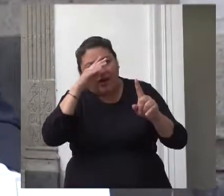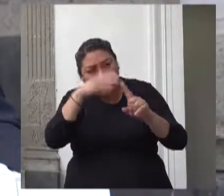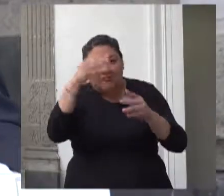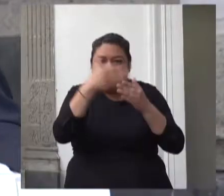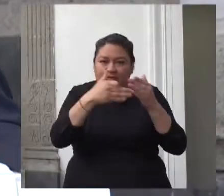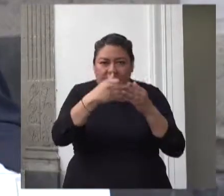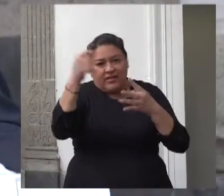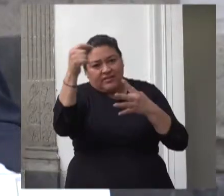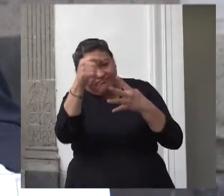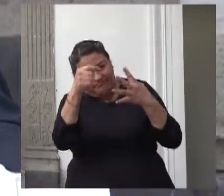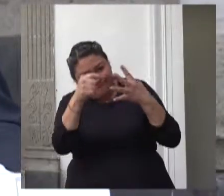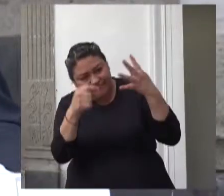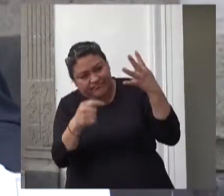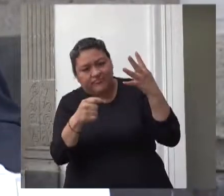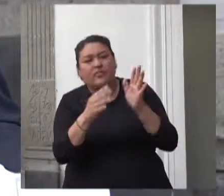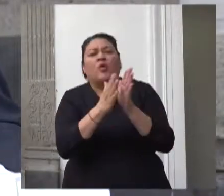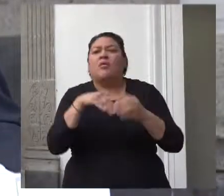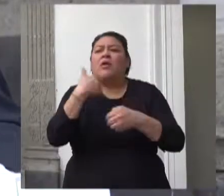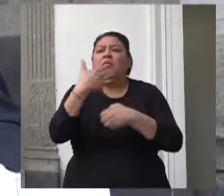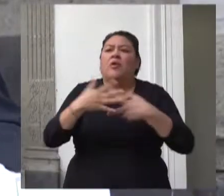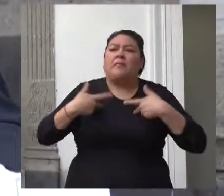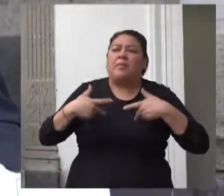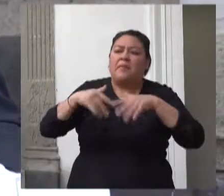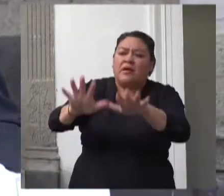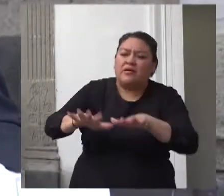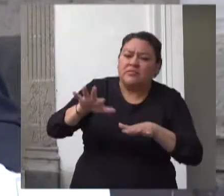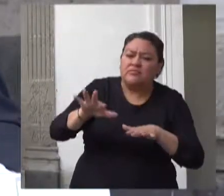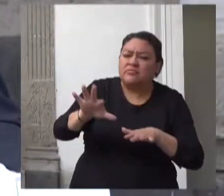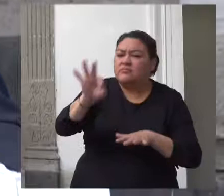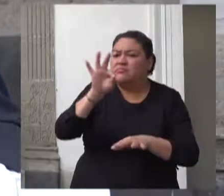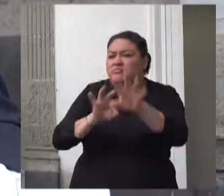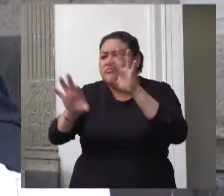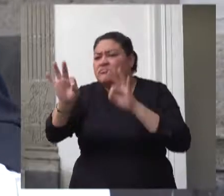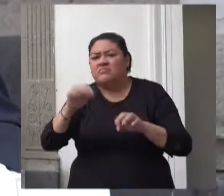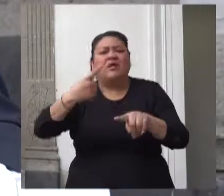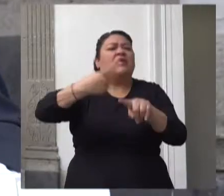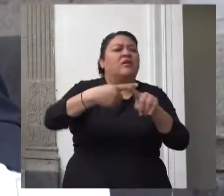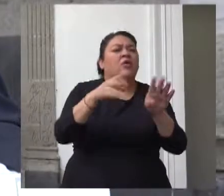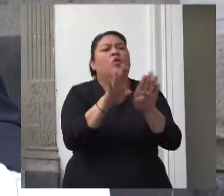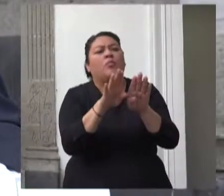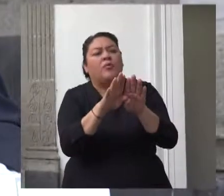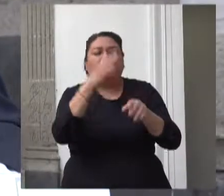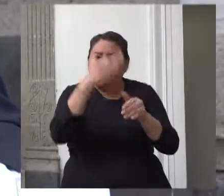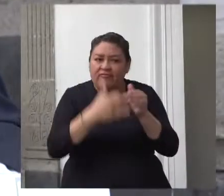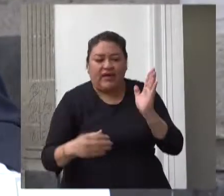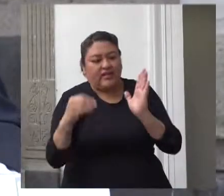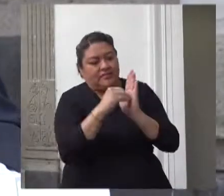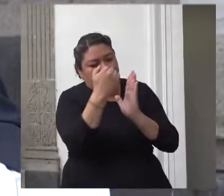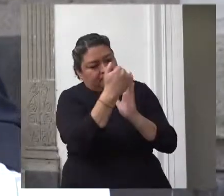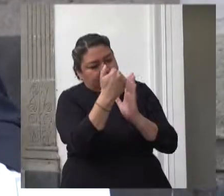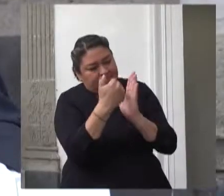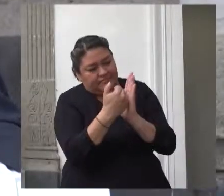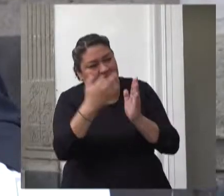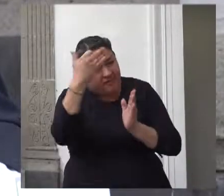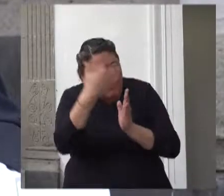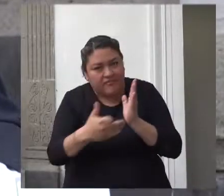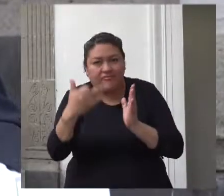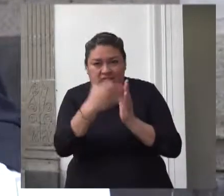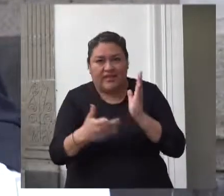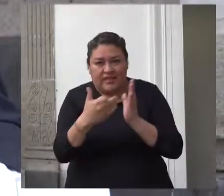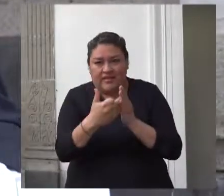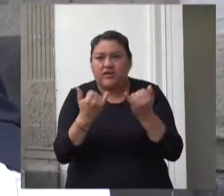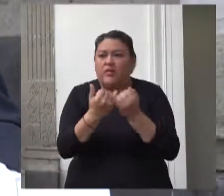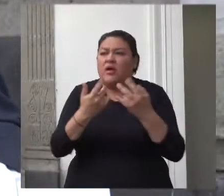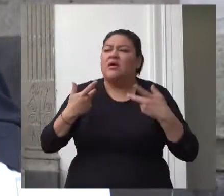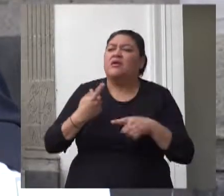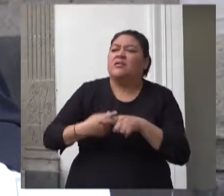el mecanismo para la selección o asignación de las personas que podrían tener acceso al apoyo